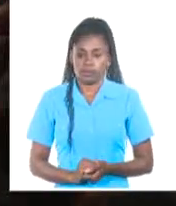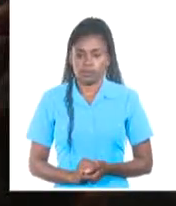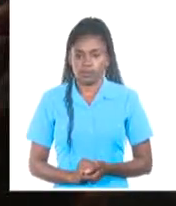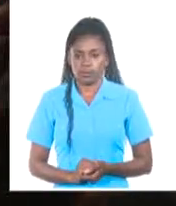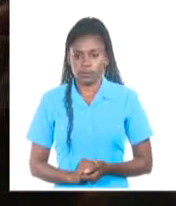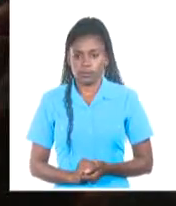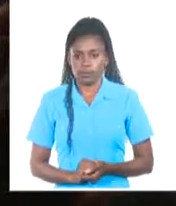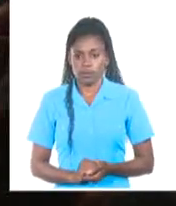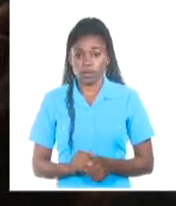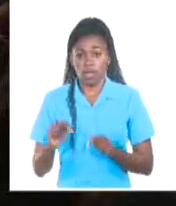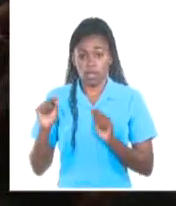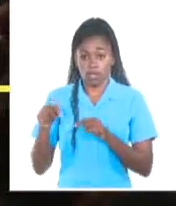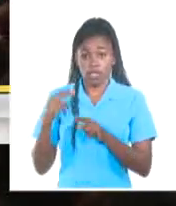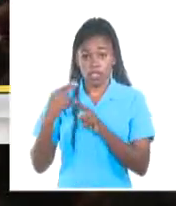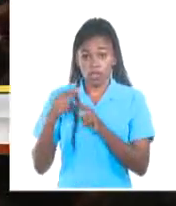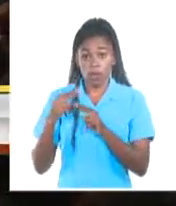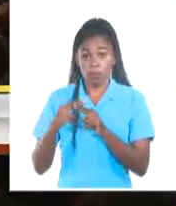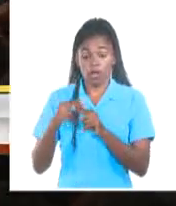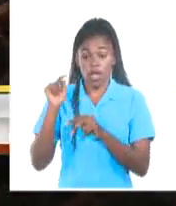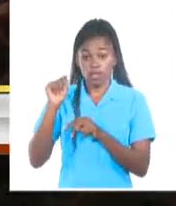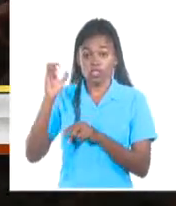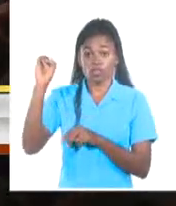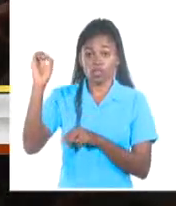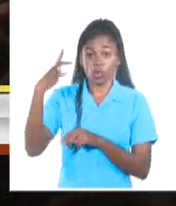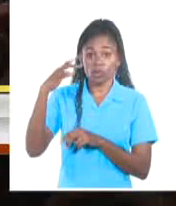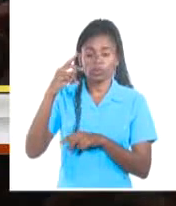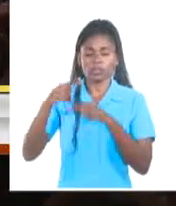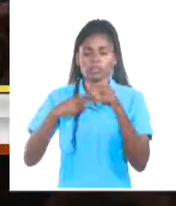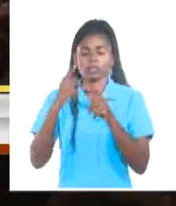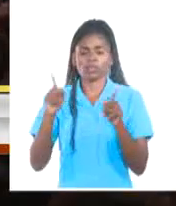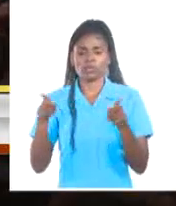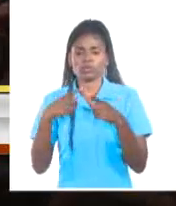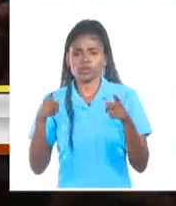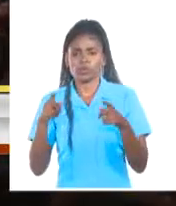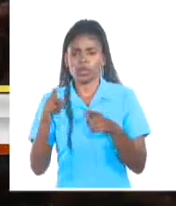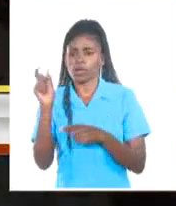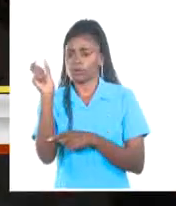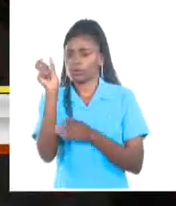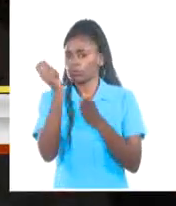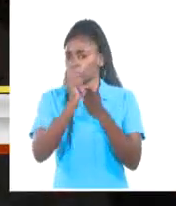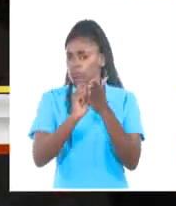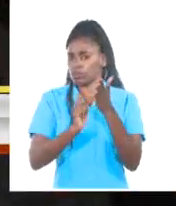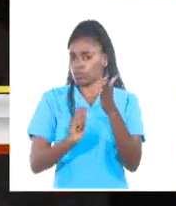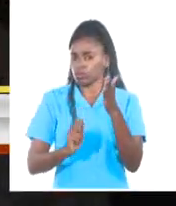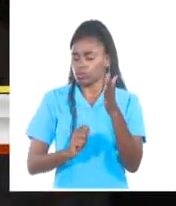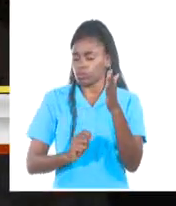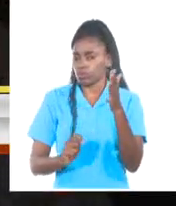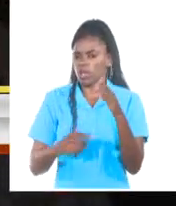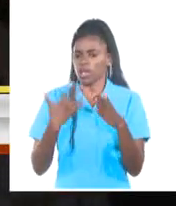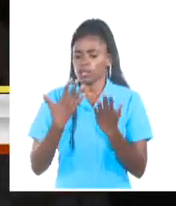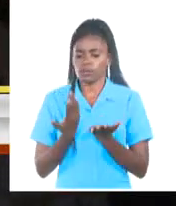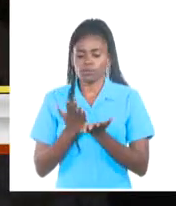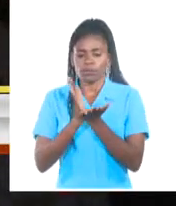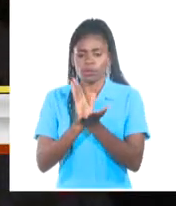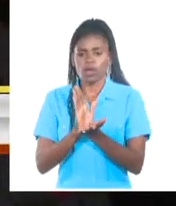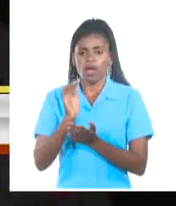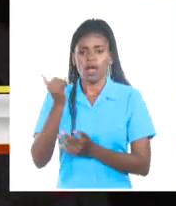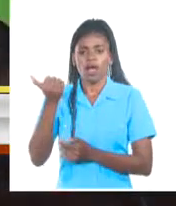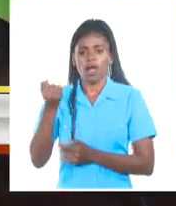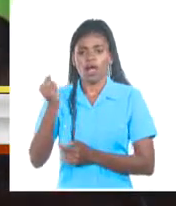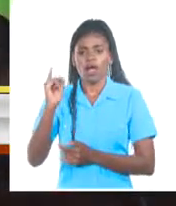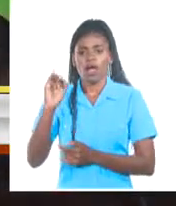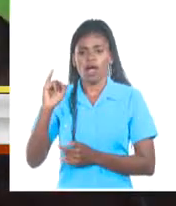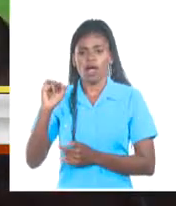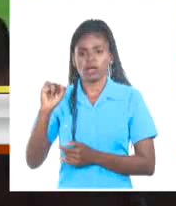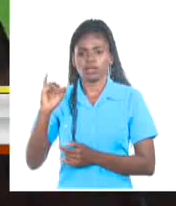Allí Donde la Luz, se hizo música. Los versos que escribiera Fina García Marrús en honor a Aide Santa María, hoy devienen